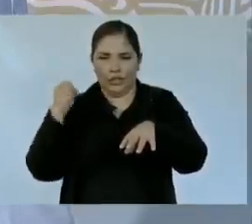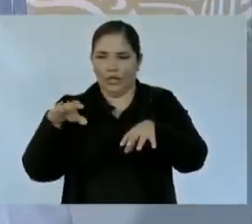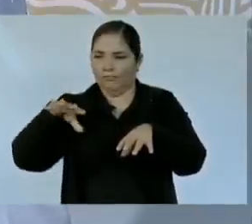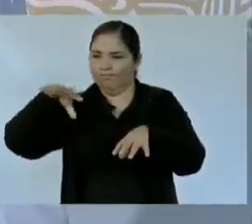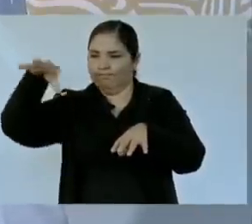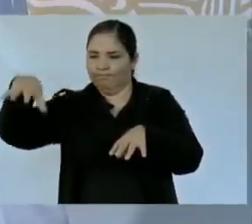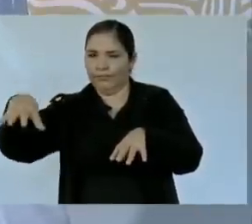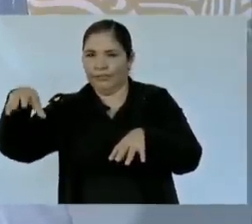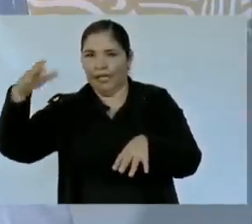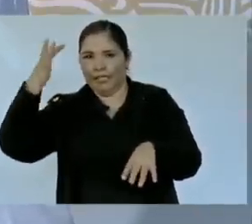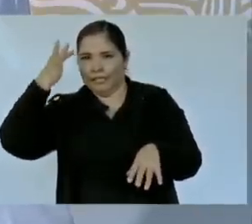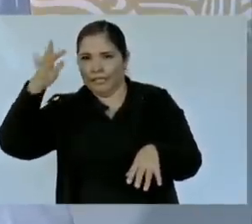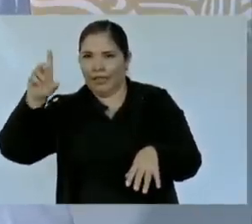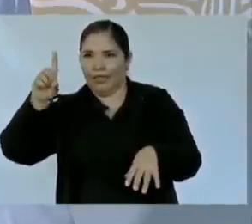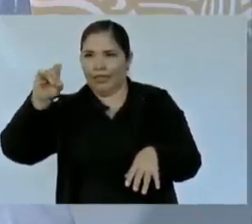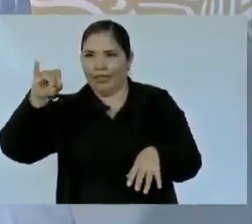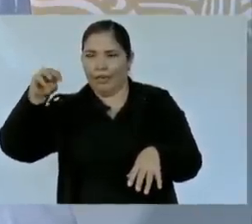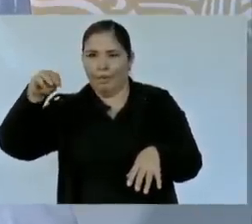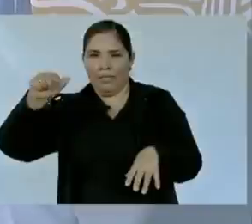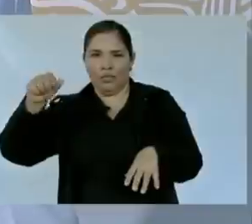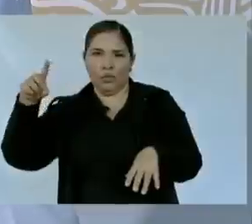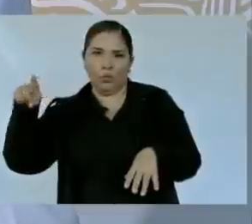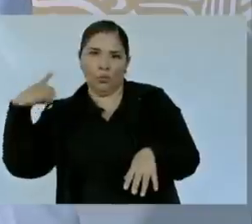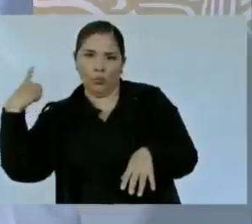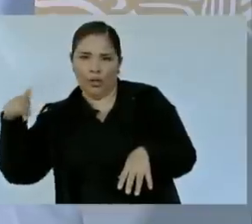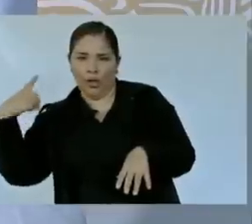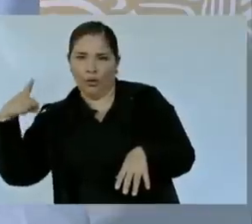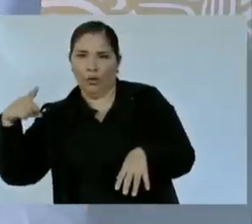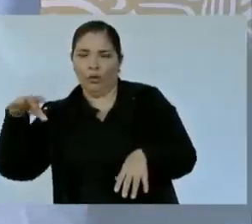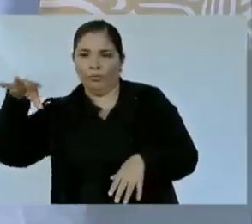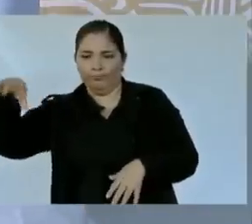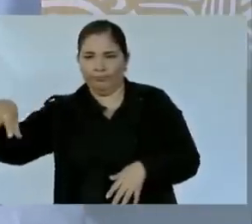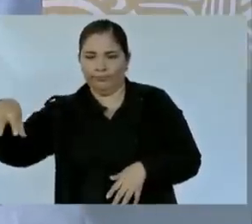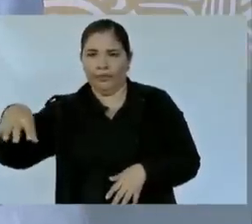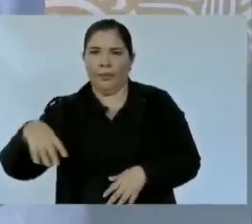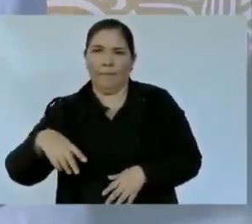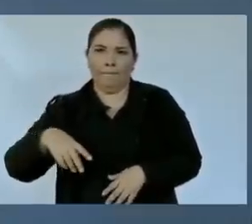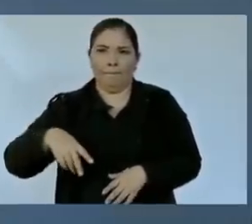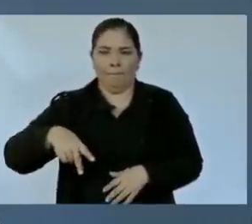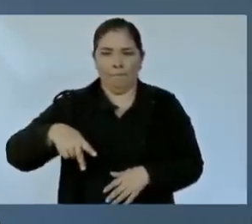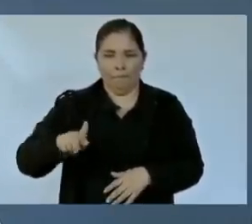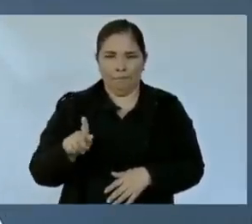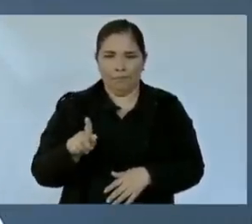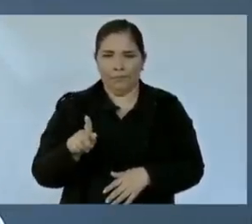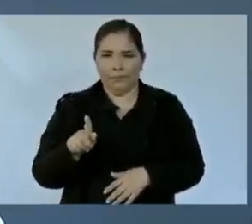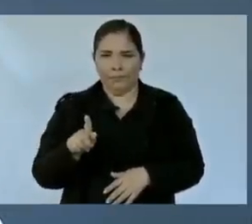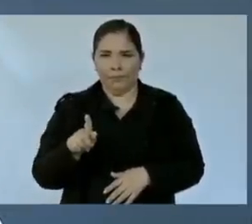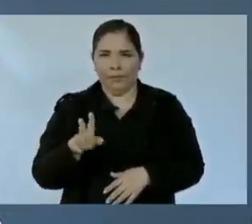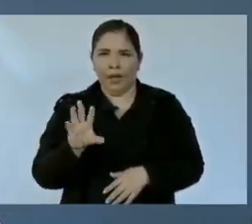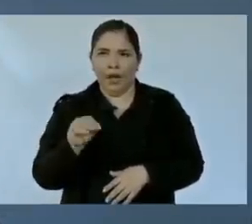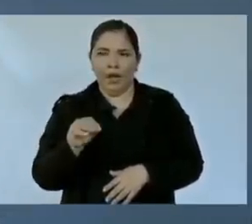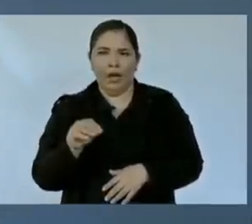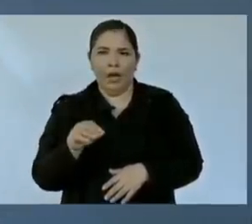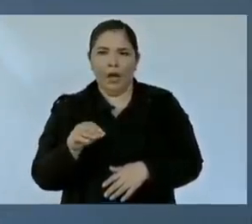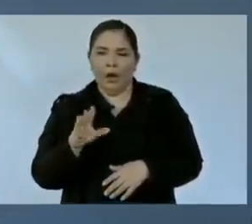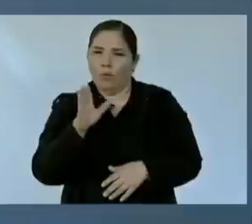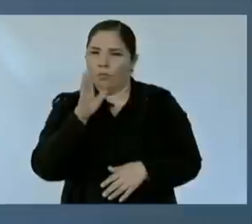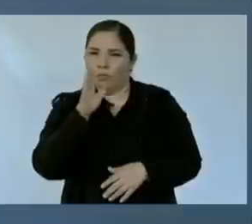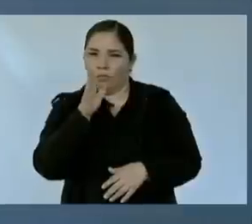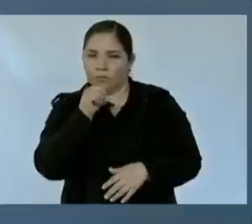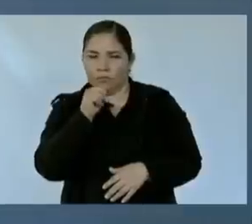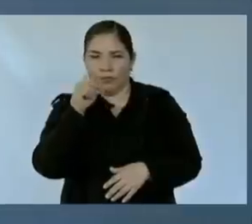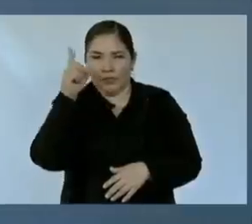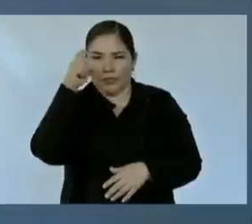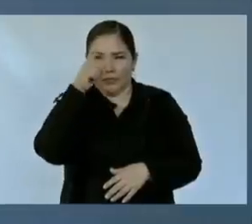San Dimas, Durango. Pero no se permitía la comunicación